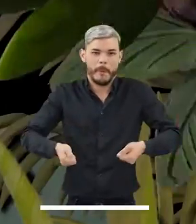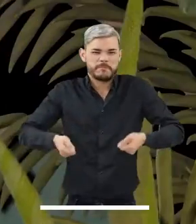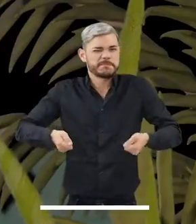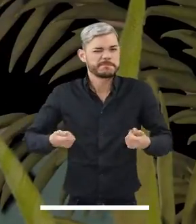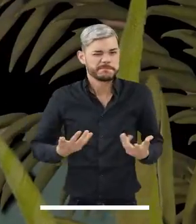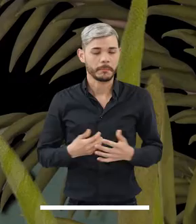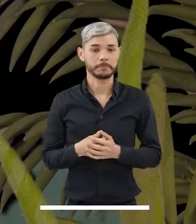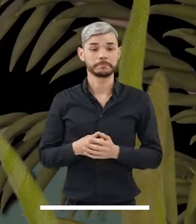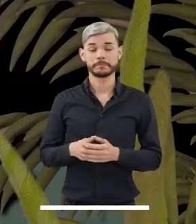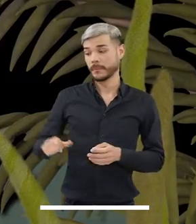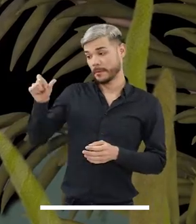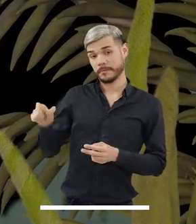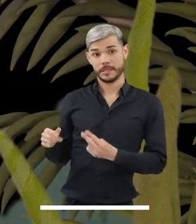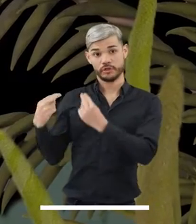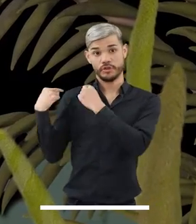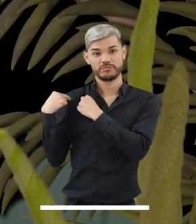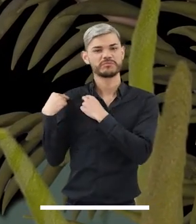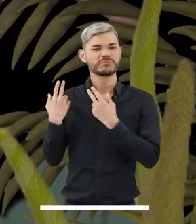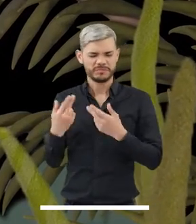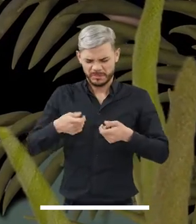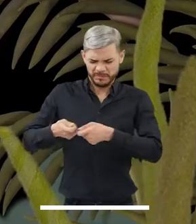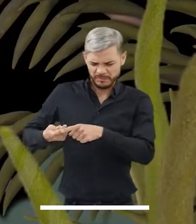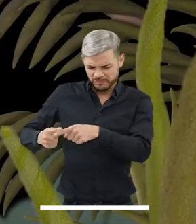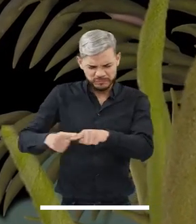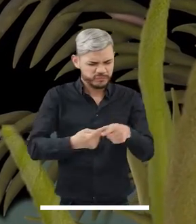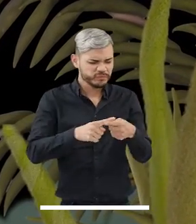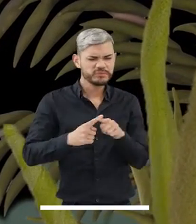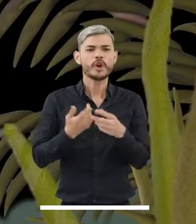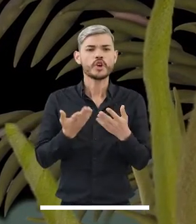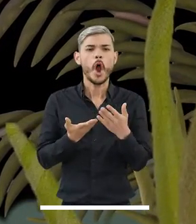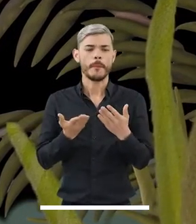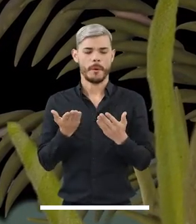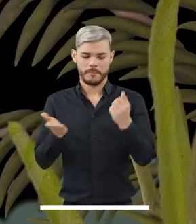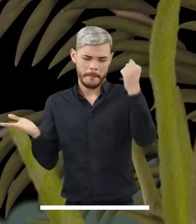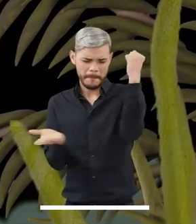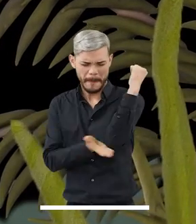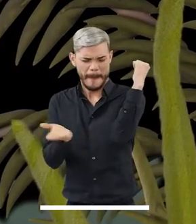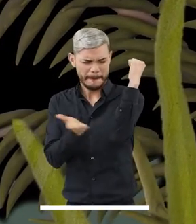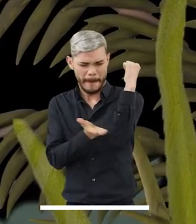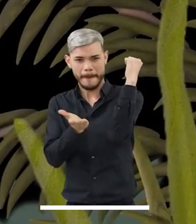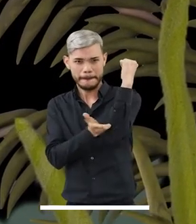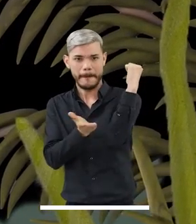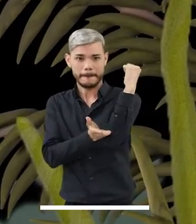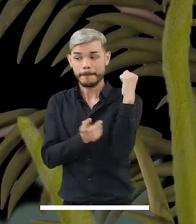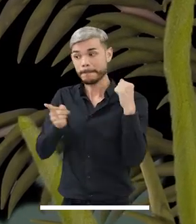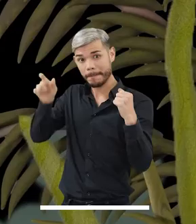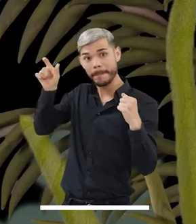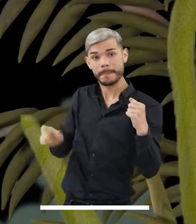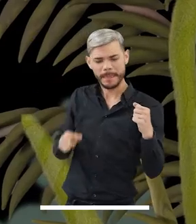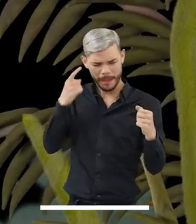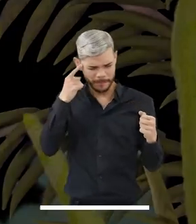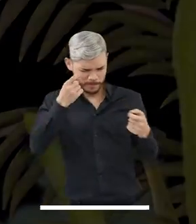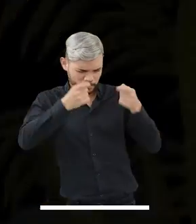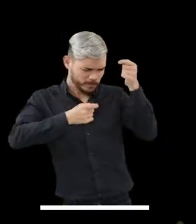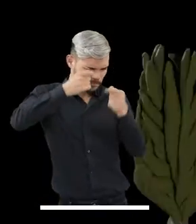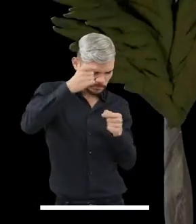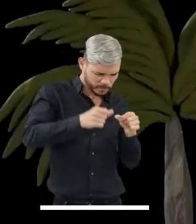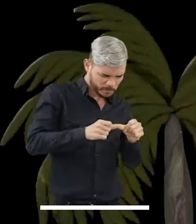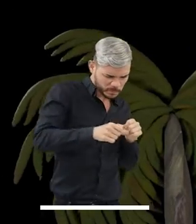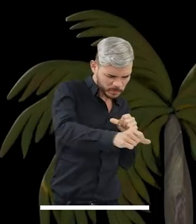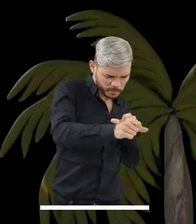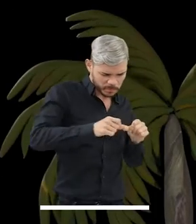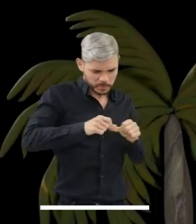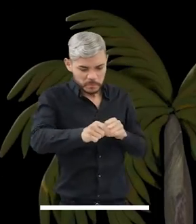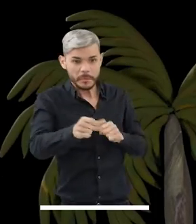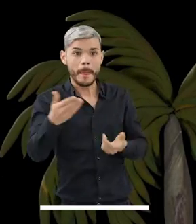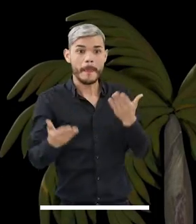El tejedor de cestos corta los tallos de la palma de guarumá con su machete y calcula el tamaño de las varas de su tejido tomando como base la